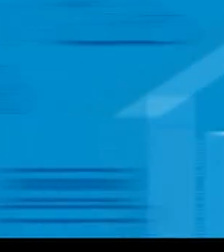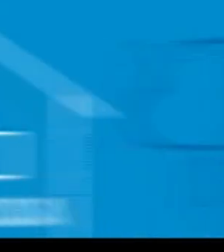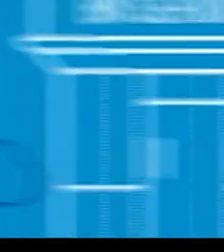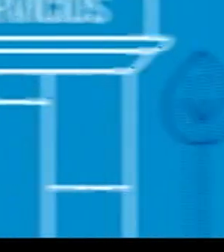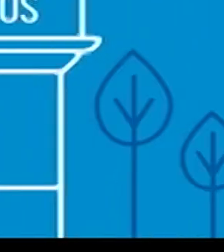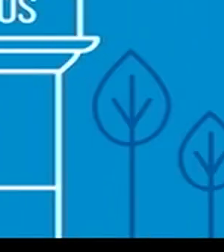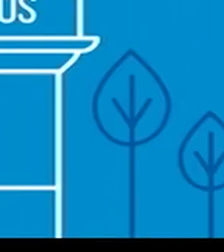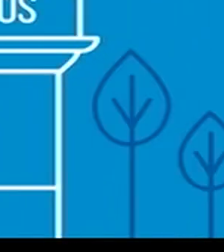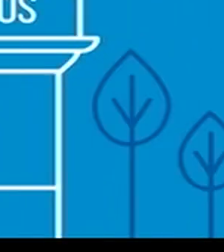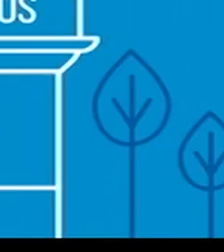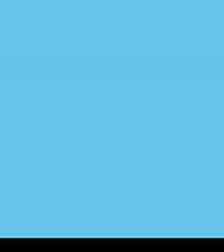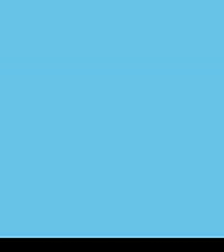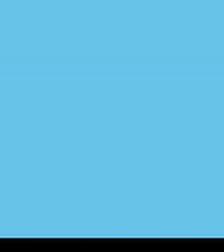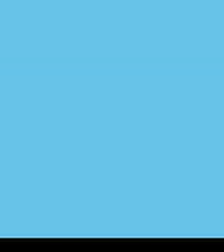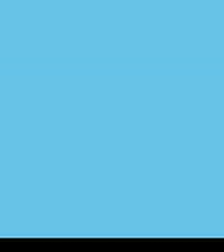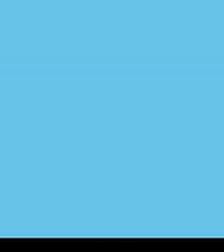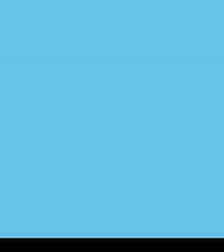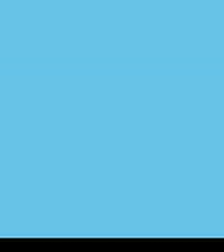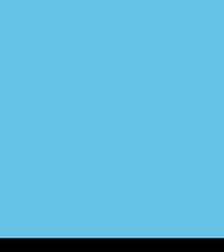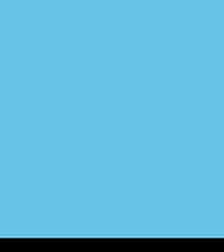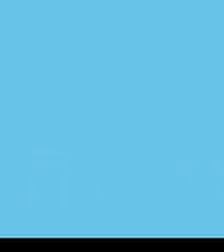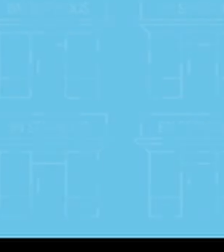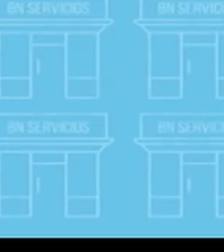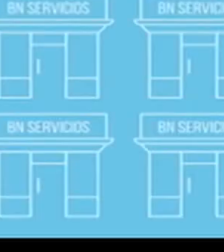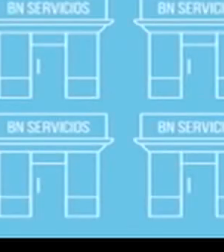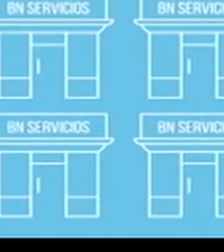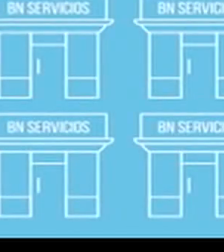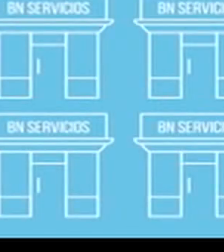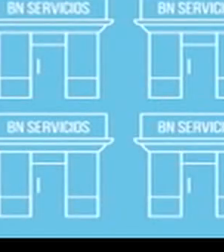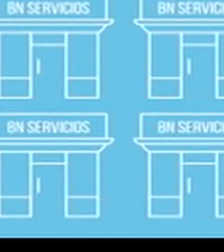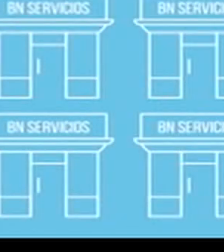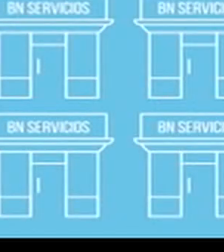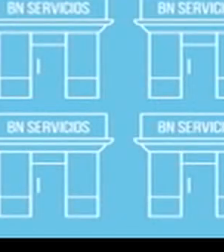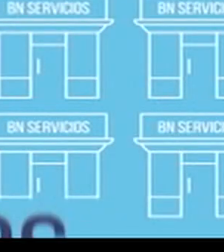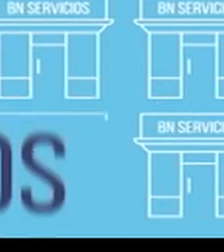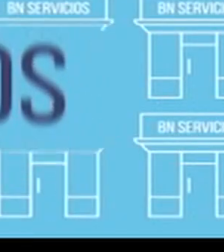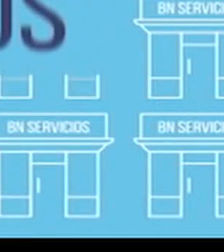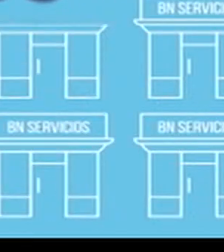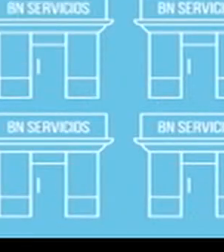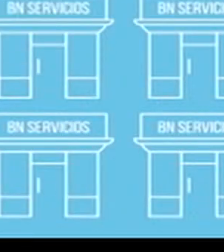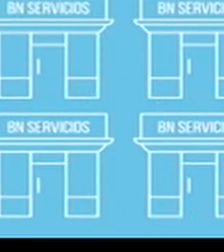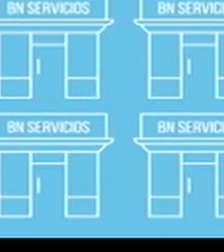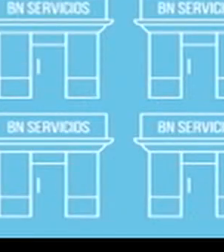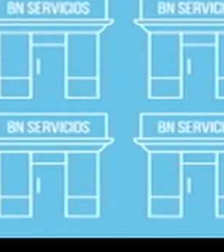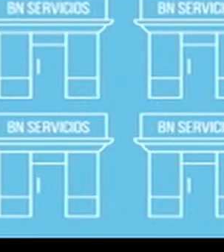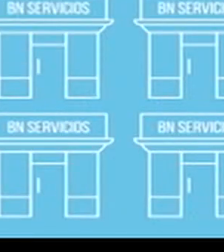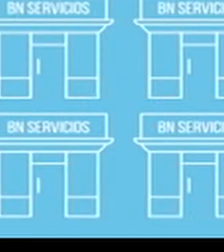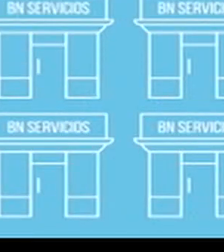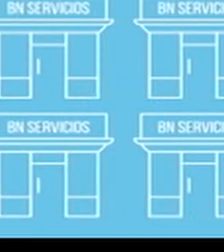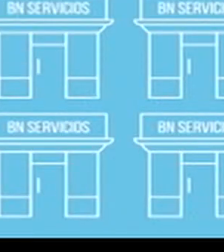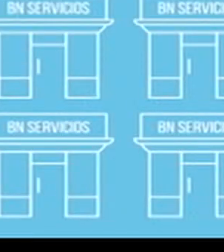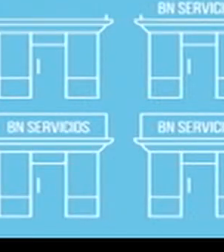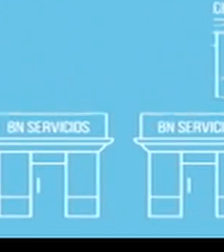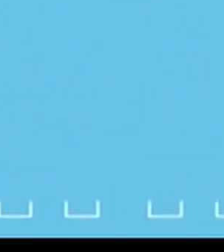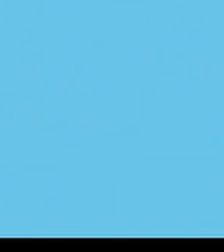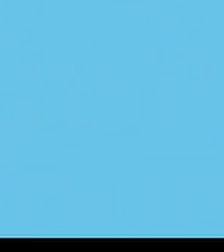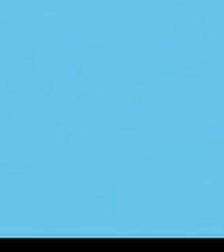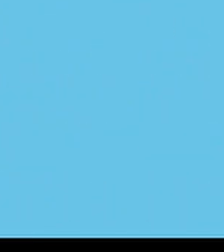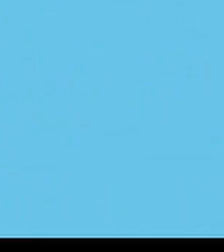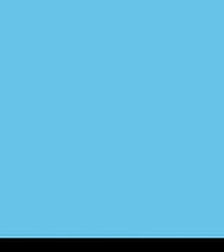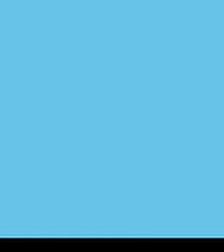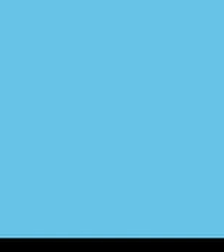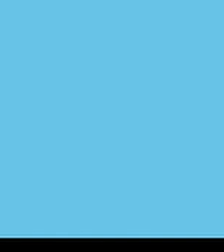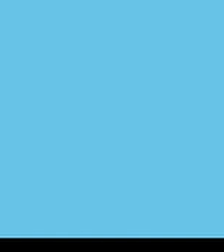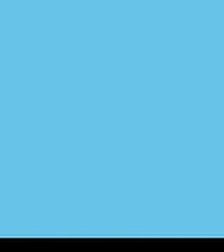segura cerca de tu casa y sin aglomeraciones recordá que tenés a tu disposición miles de BN Servicios juntos